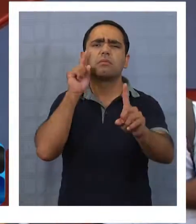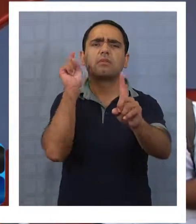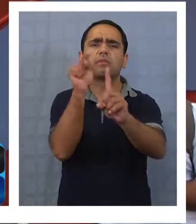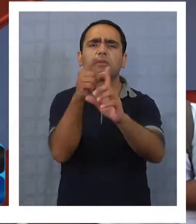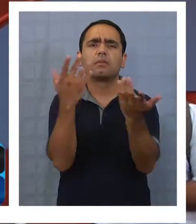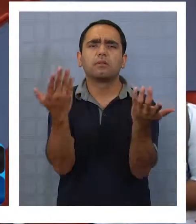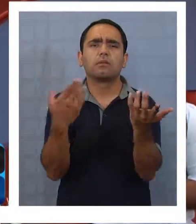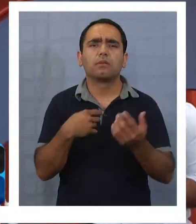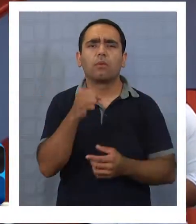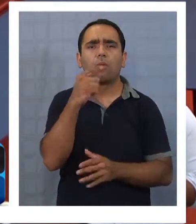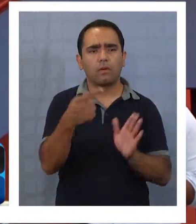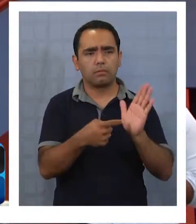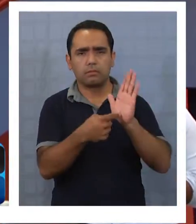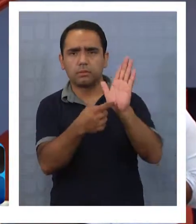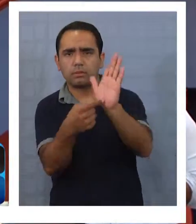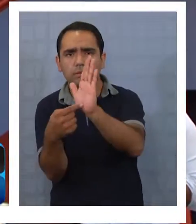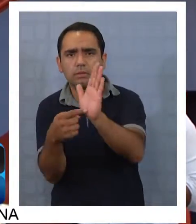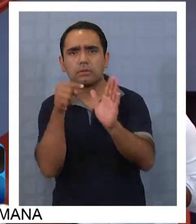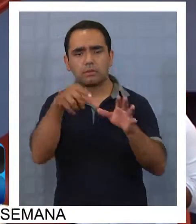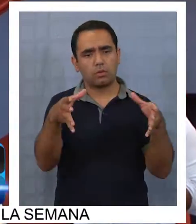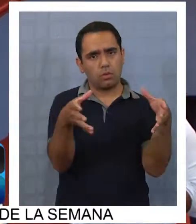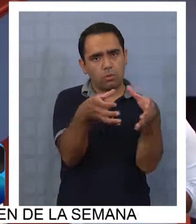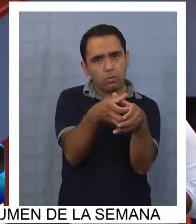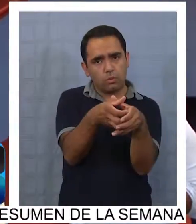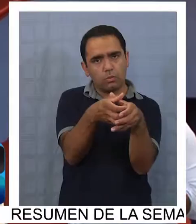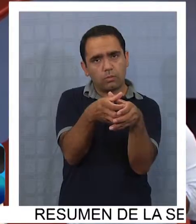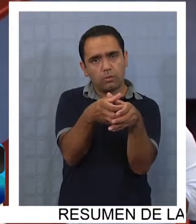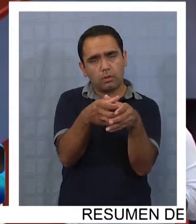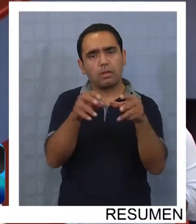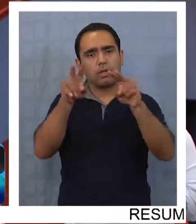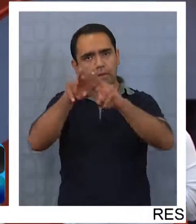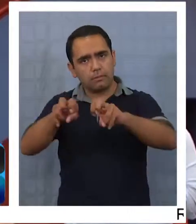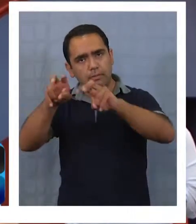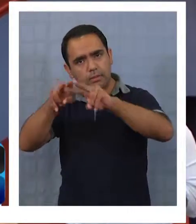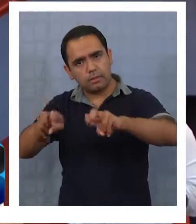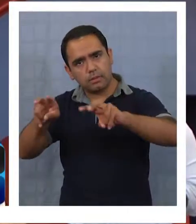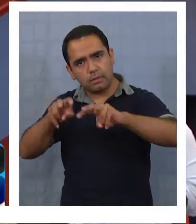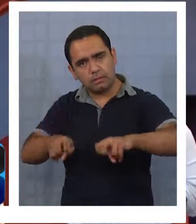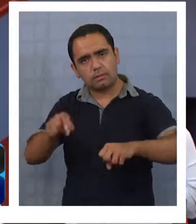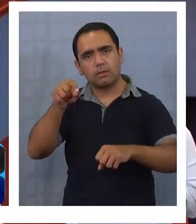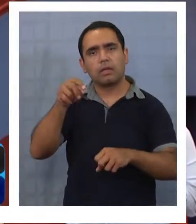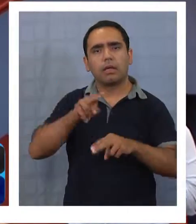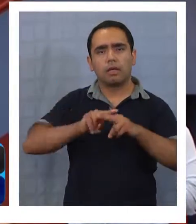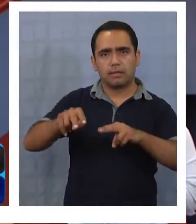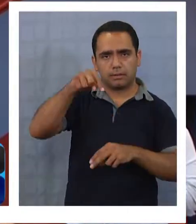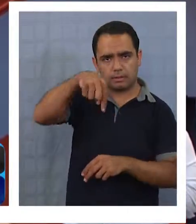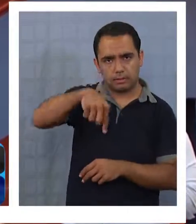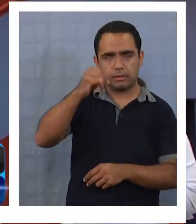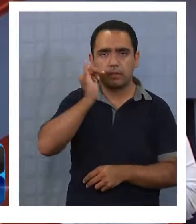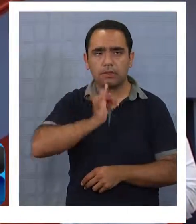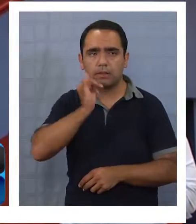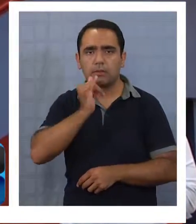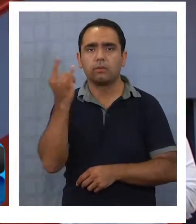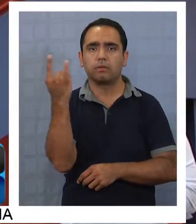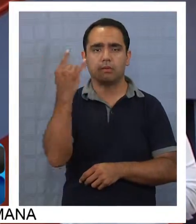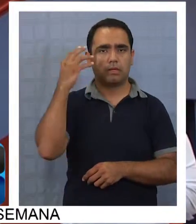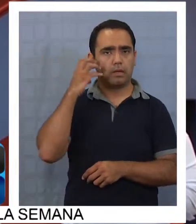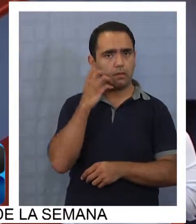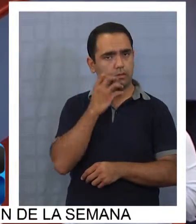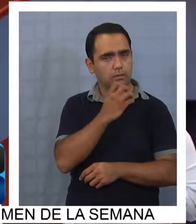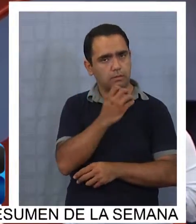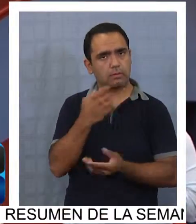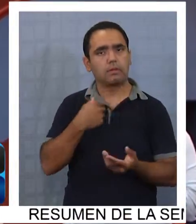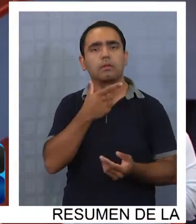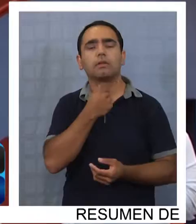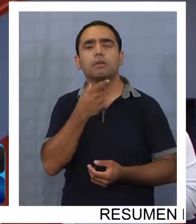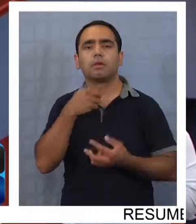a través de presentaciones tanto de nuestro grupo como de las investigaciones que se realizan aquí en Iquique, en la Universidad Arturo